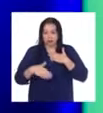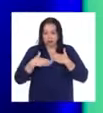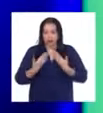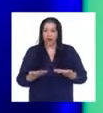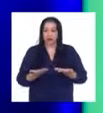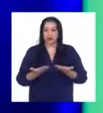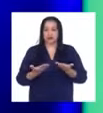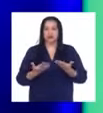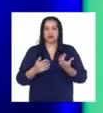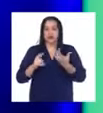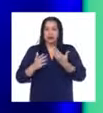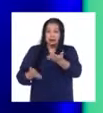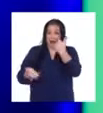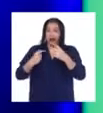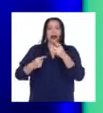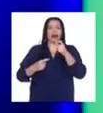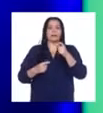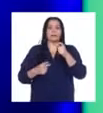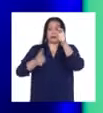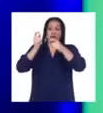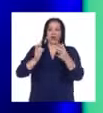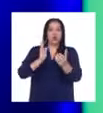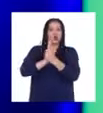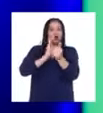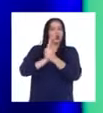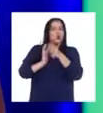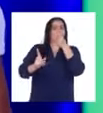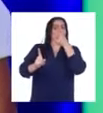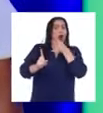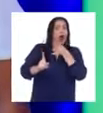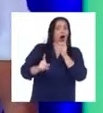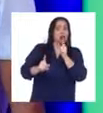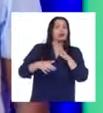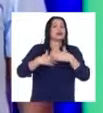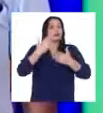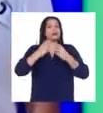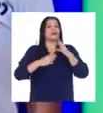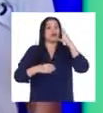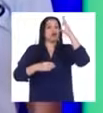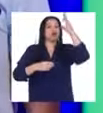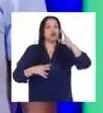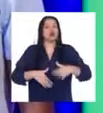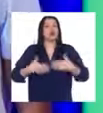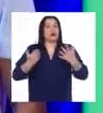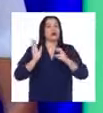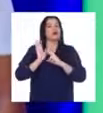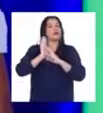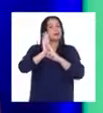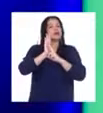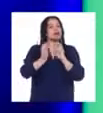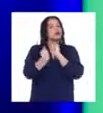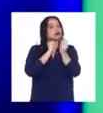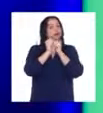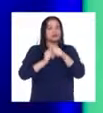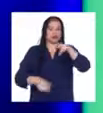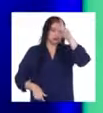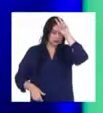a nuestros talentos que más adelante nos pueden representar a nuestro país.